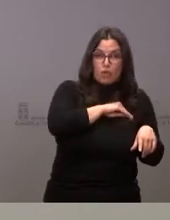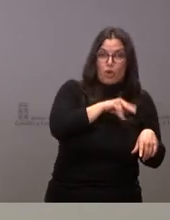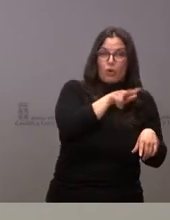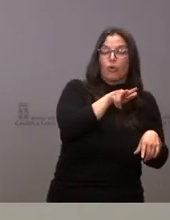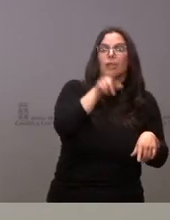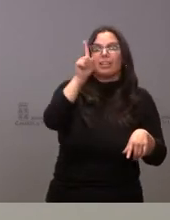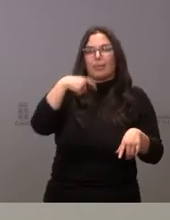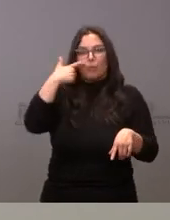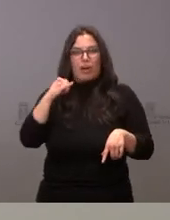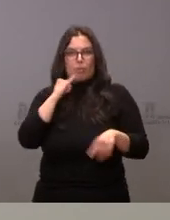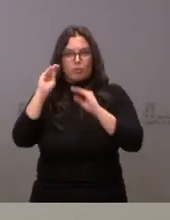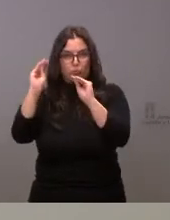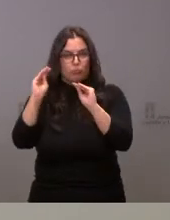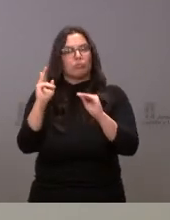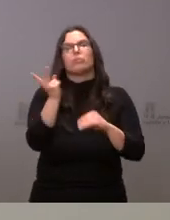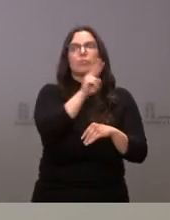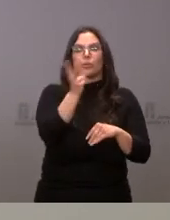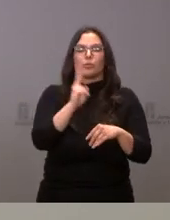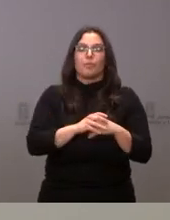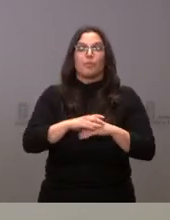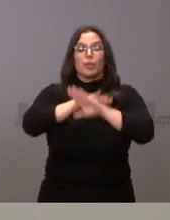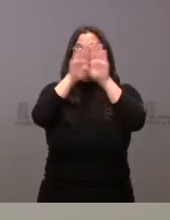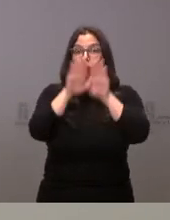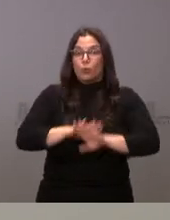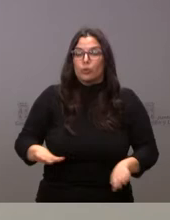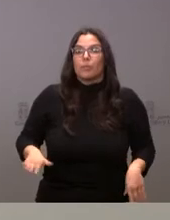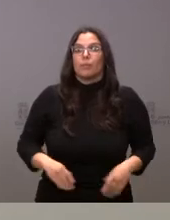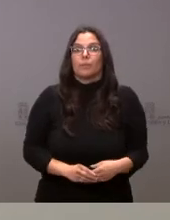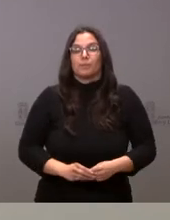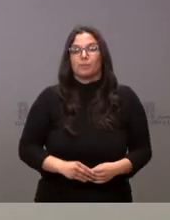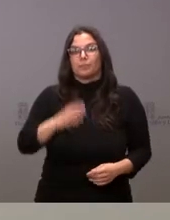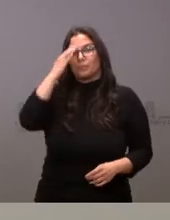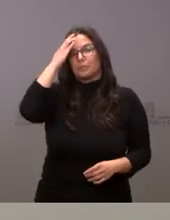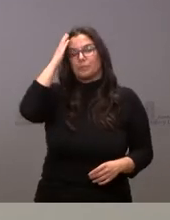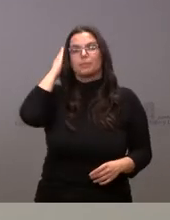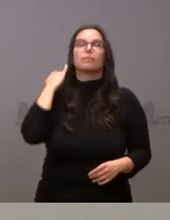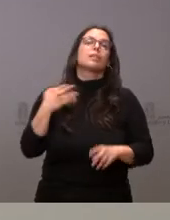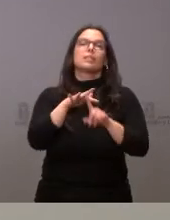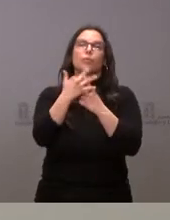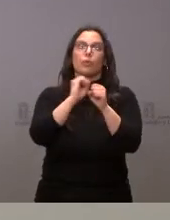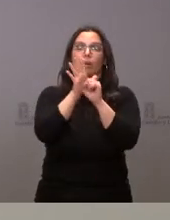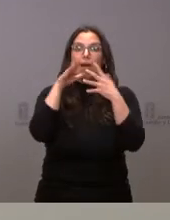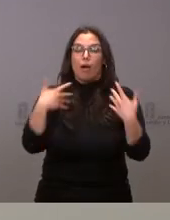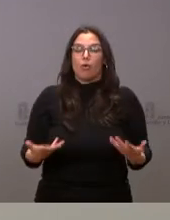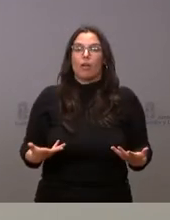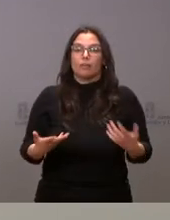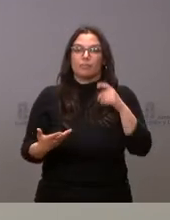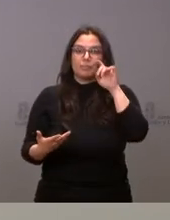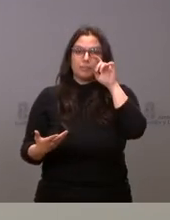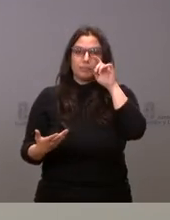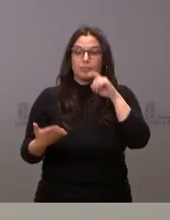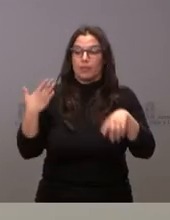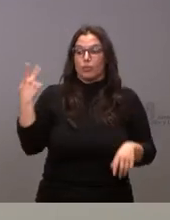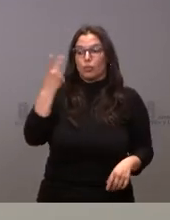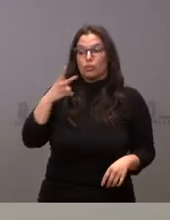ucraniano y para concluir en la situación epidemiológica del momento actual en estas últimas